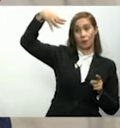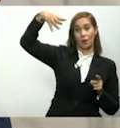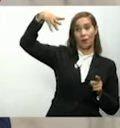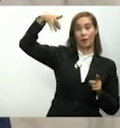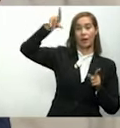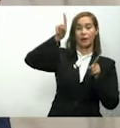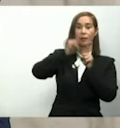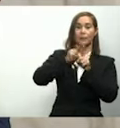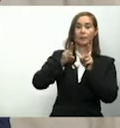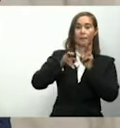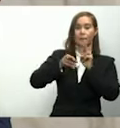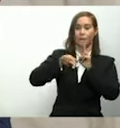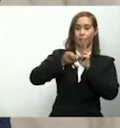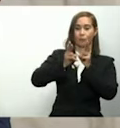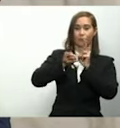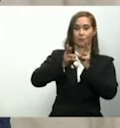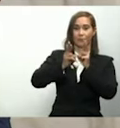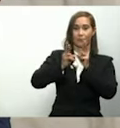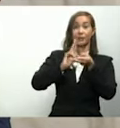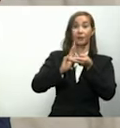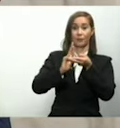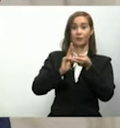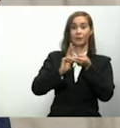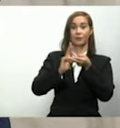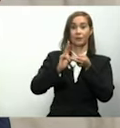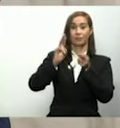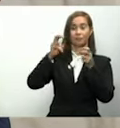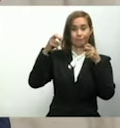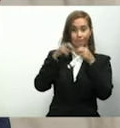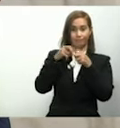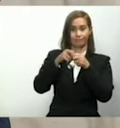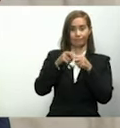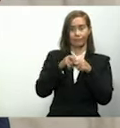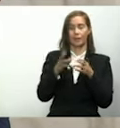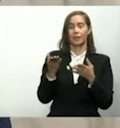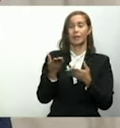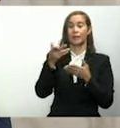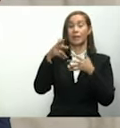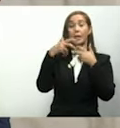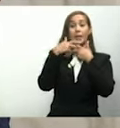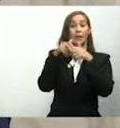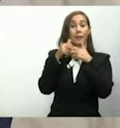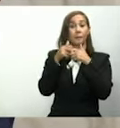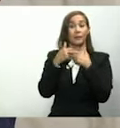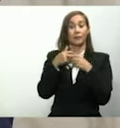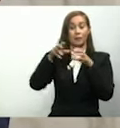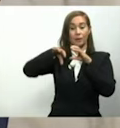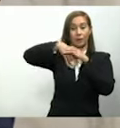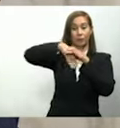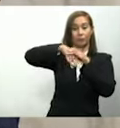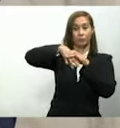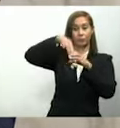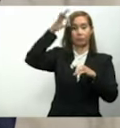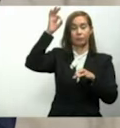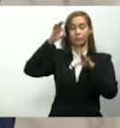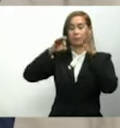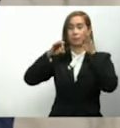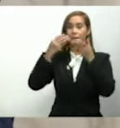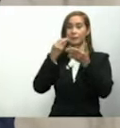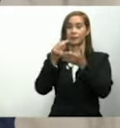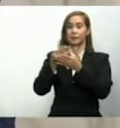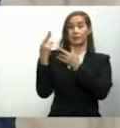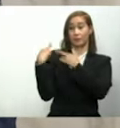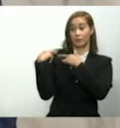Las empresas o los proyectos que van a ser adjudicados, a los cuales se le adjudicarán esos contratos,